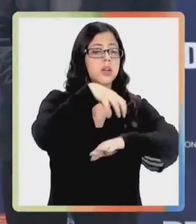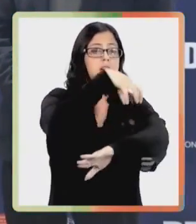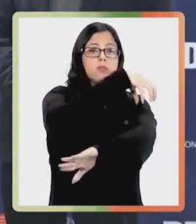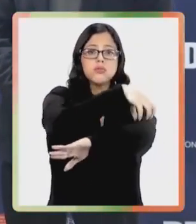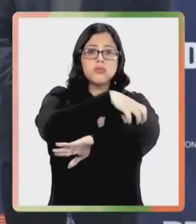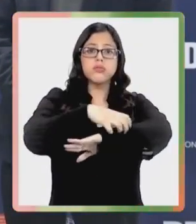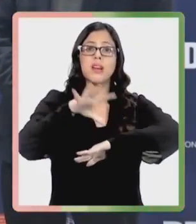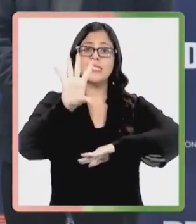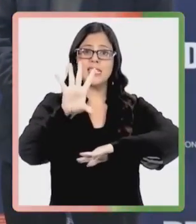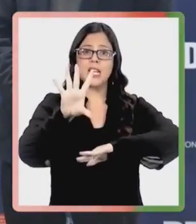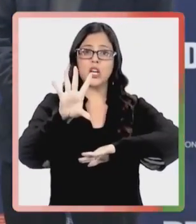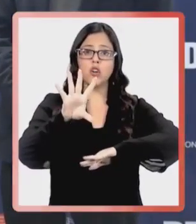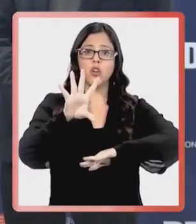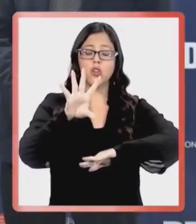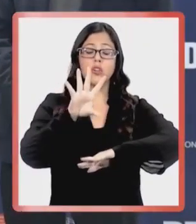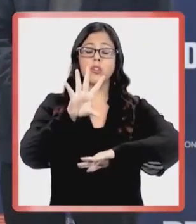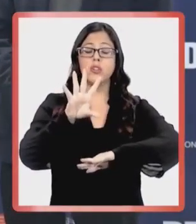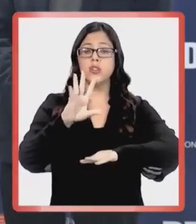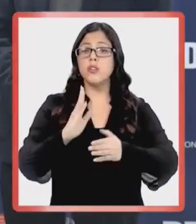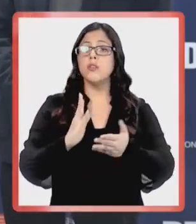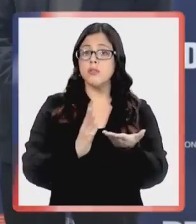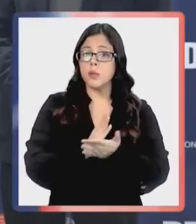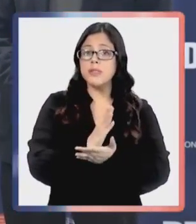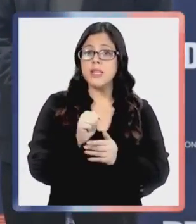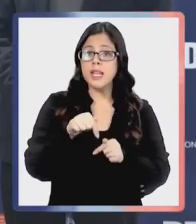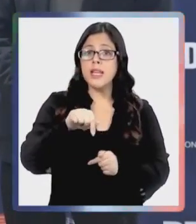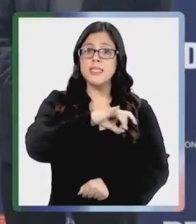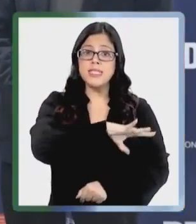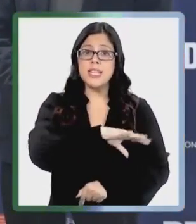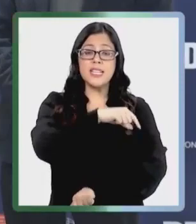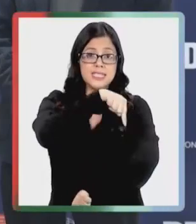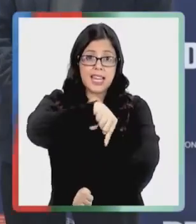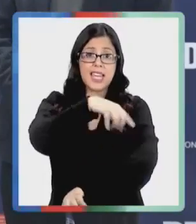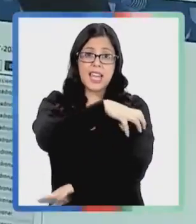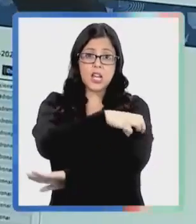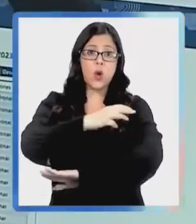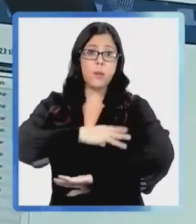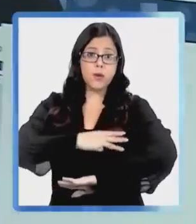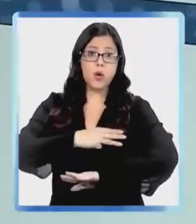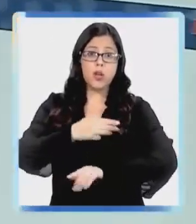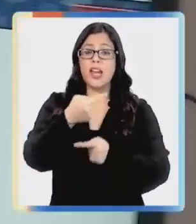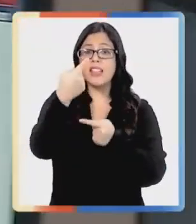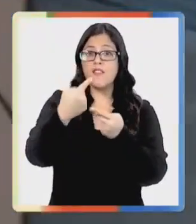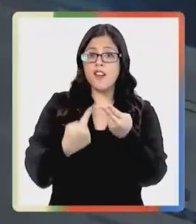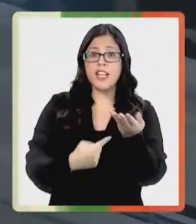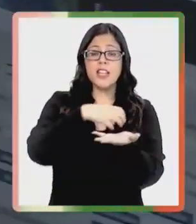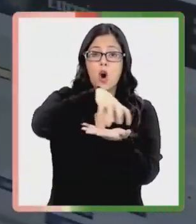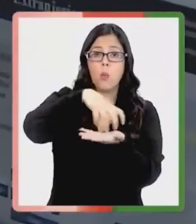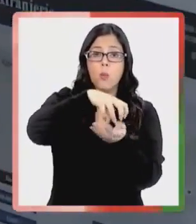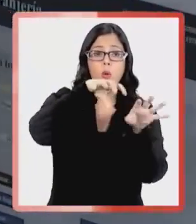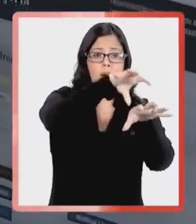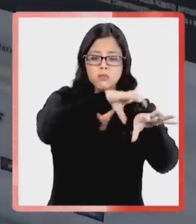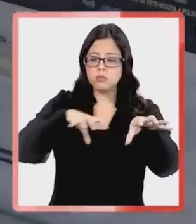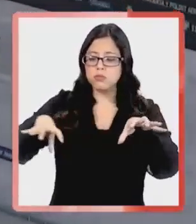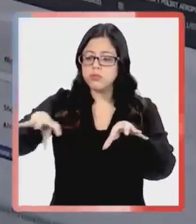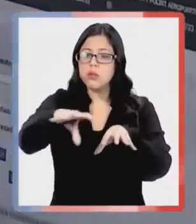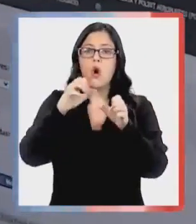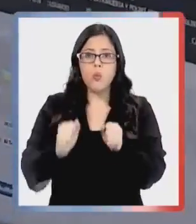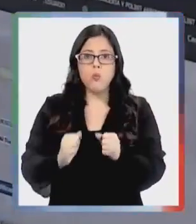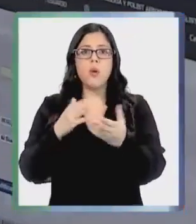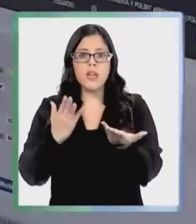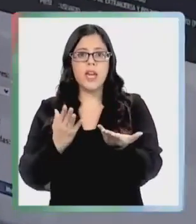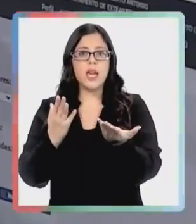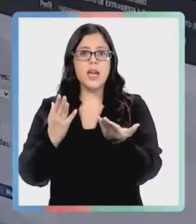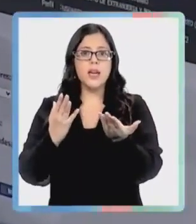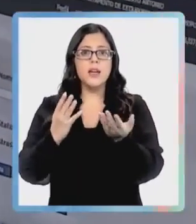y acá en la región metropolitana también en diferentes sectores donde van a poder acercarse estas personas a